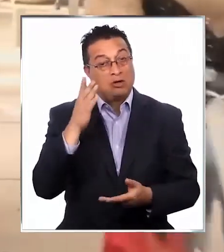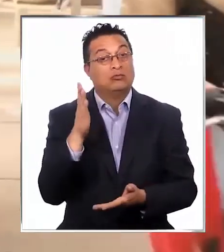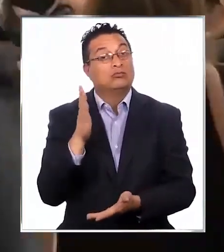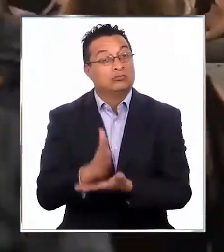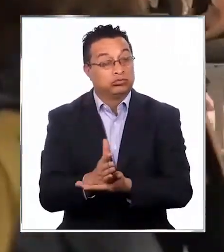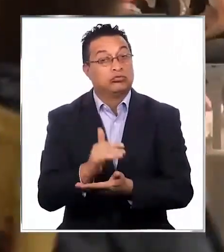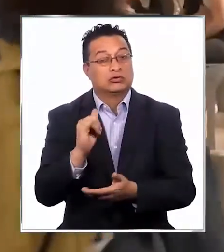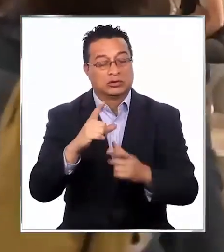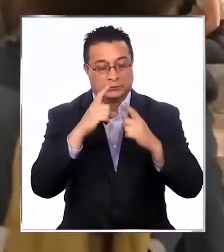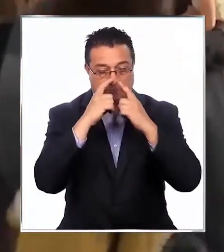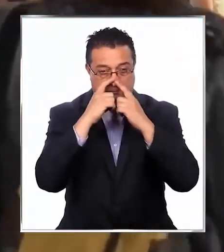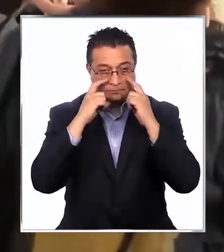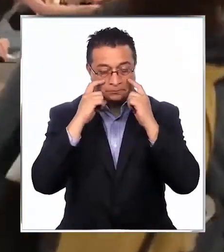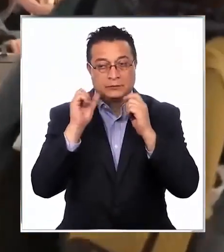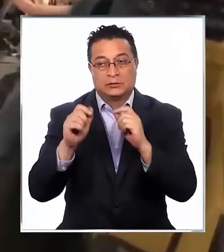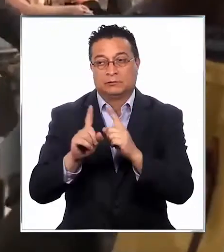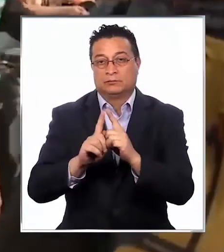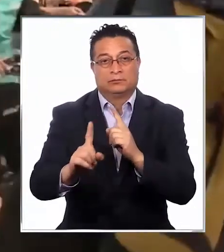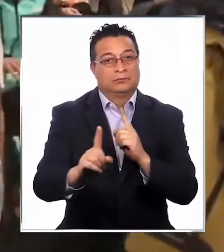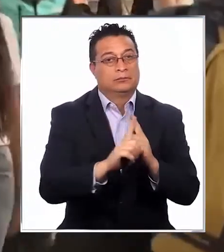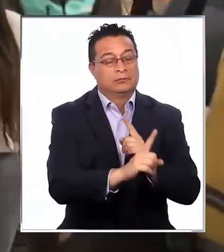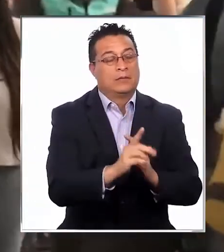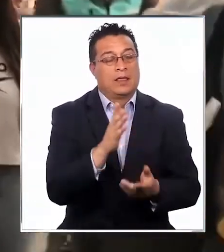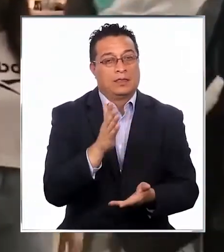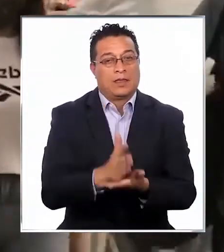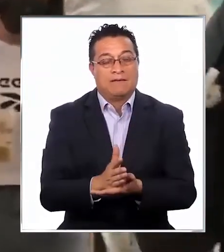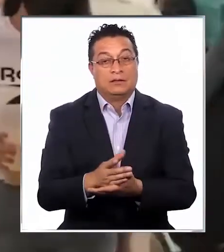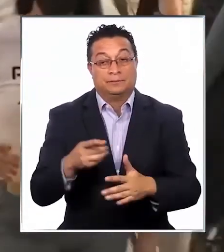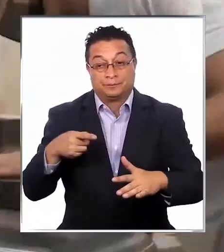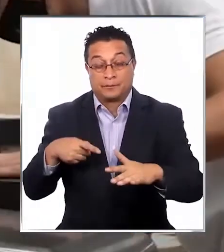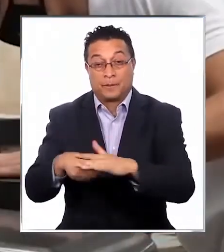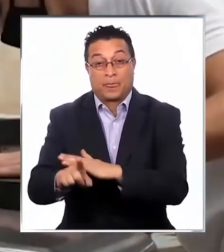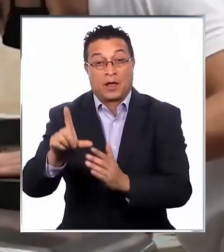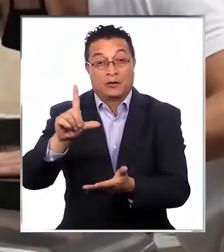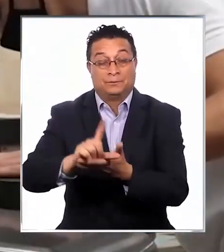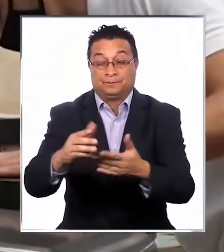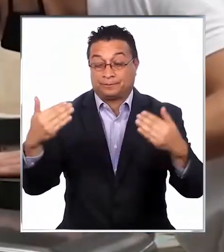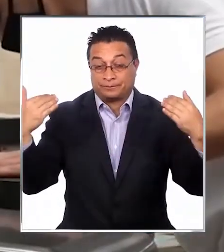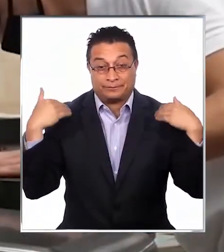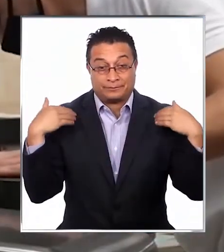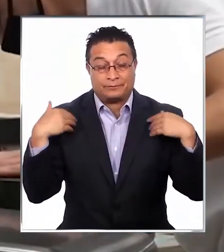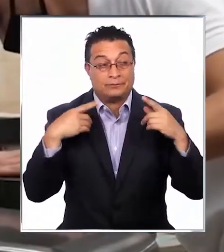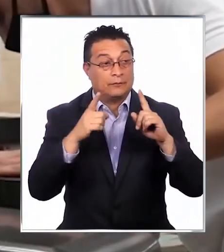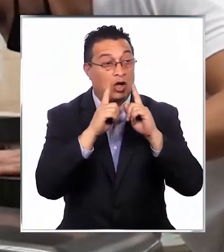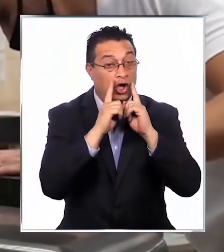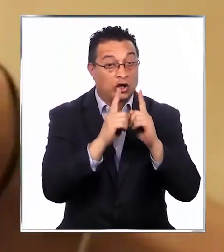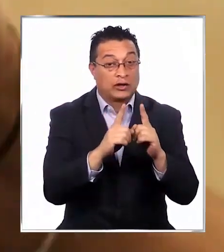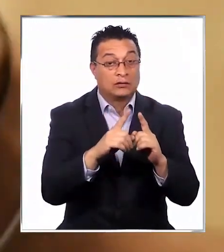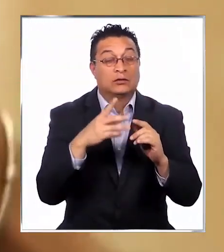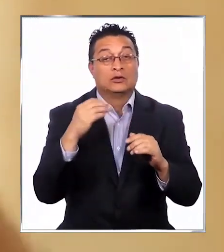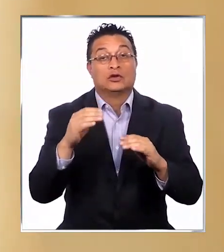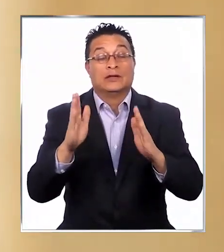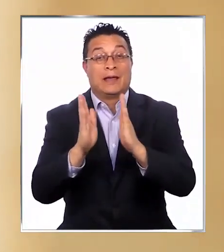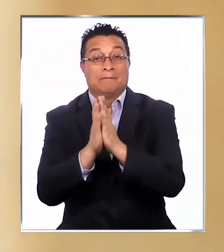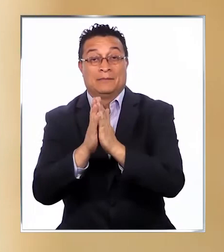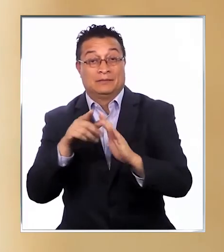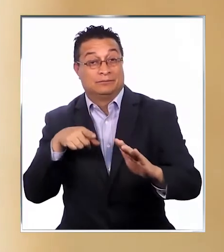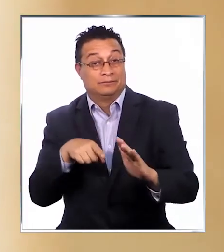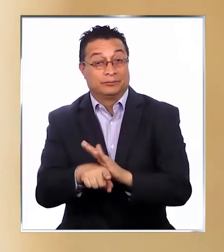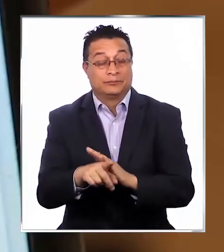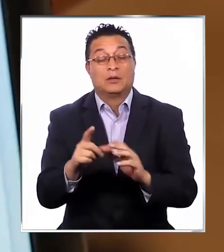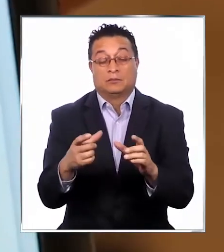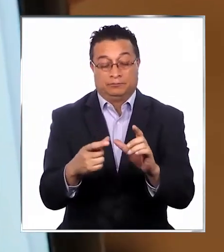exigen el uso correcto de la mascarilla y la distancia física. Y para ingresar a lugares como gimnasios, hoteles y sinagogas,